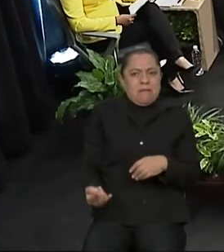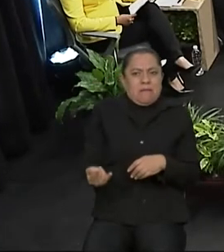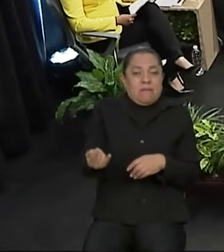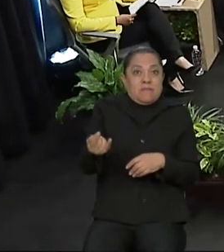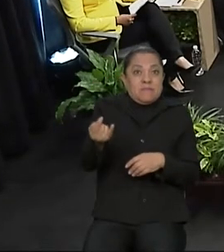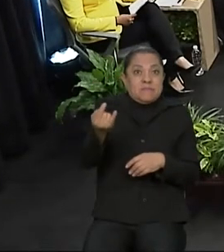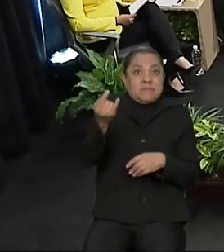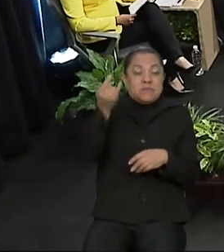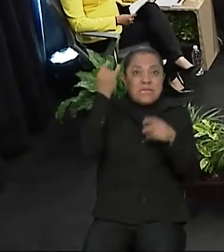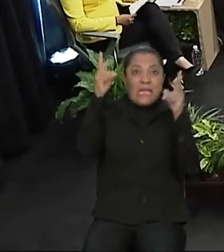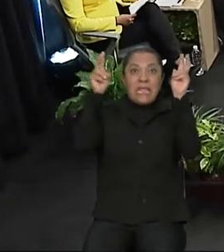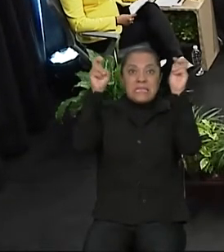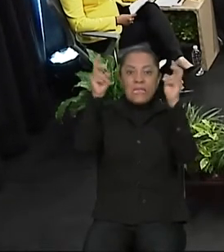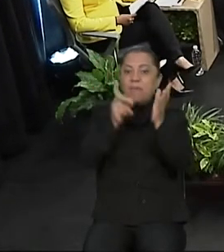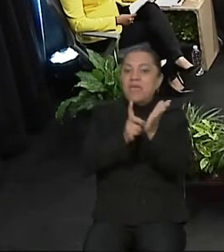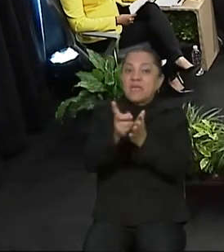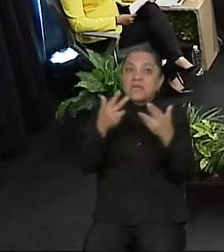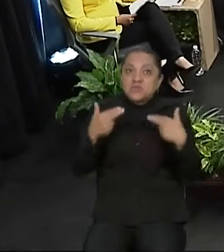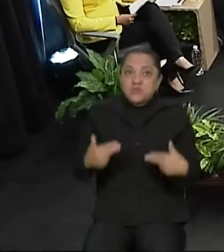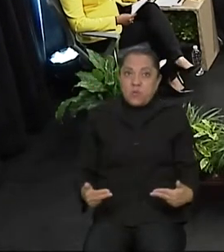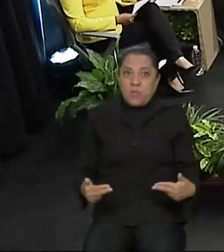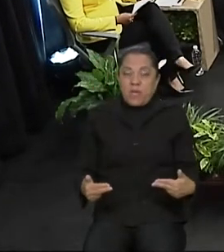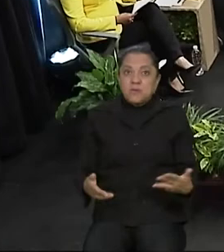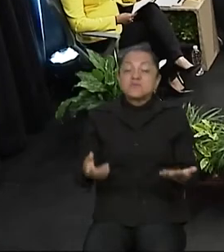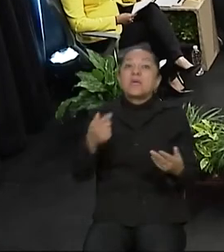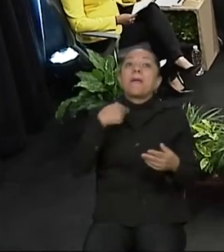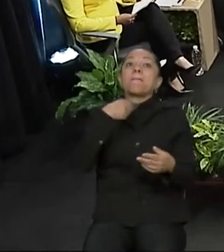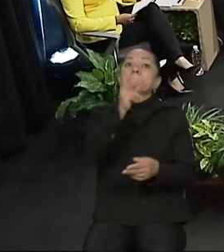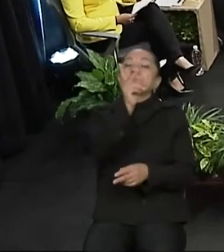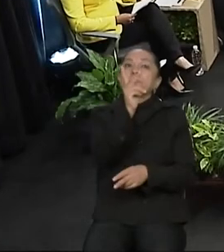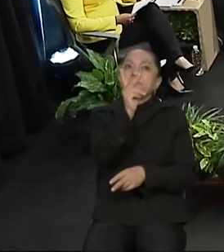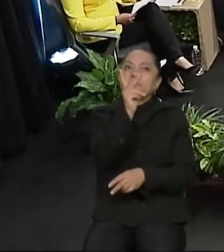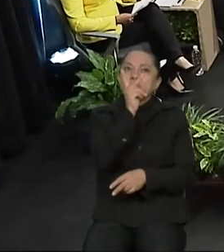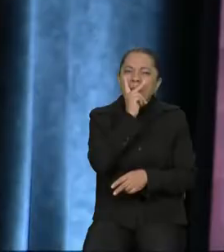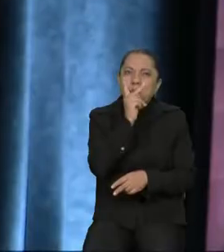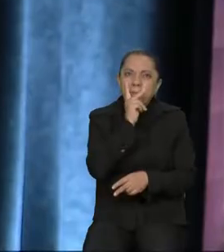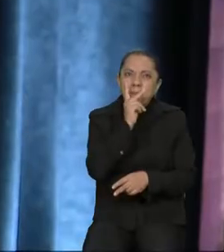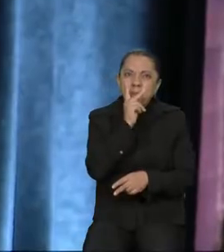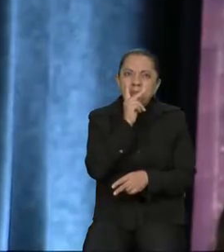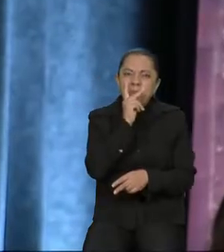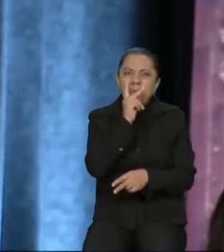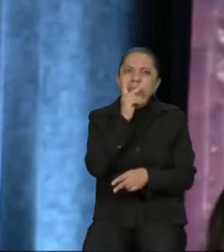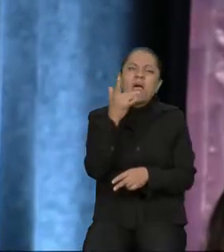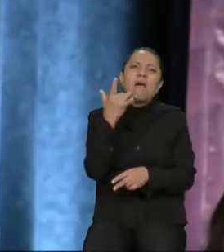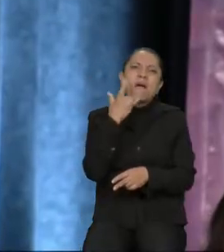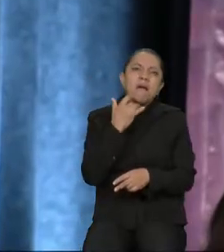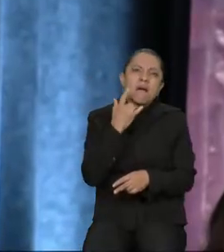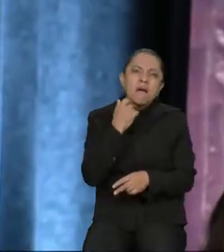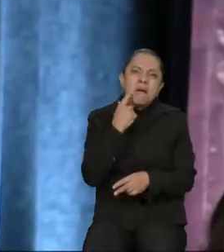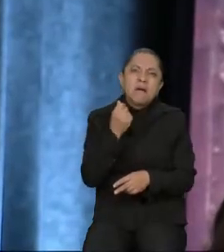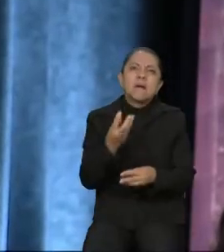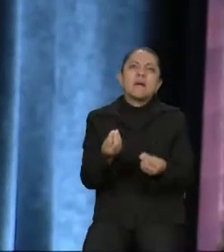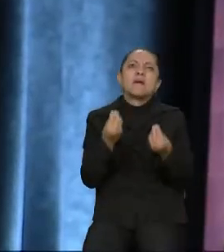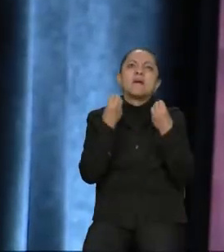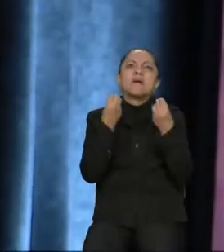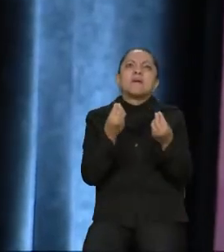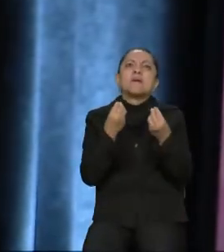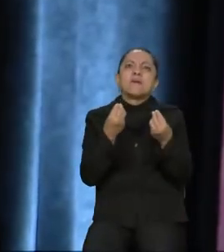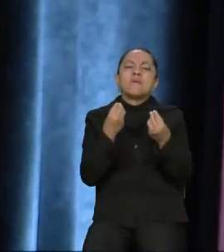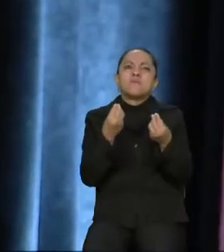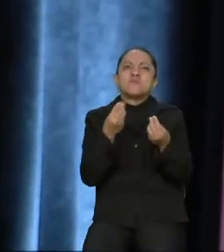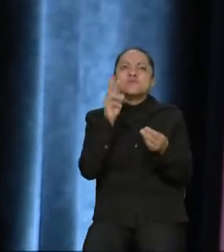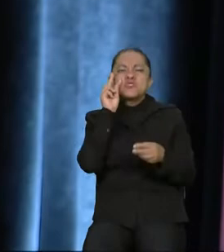de derechos humanos. Mi padre sí fue un luchador, que se trabajó mucho tiempo y de chiquillos, nos tocó mucho trabajar en este tema. Yo soy el mayor de los hombres,